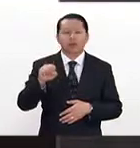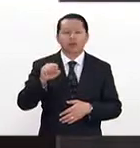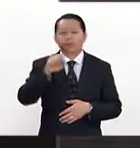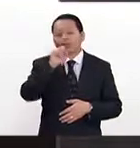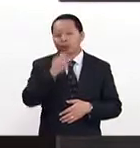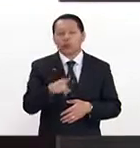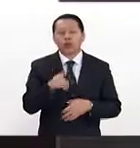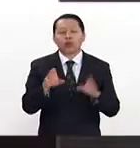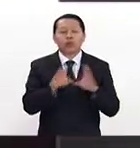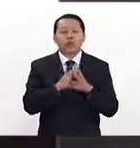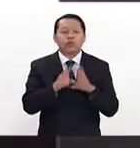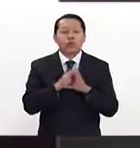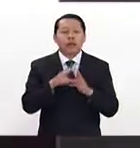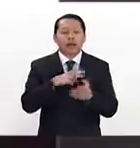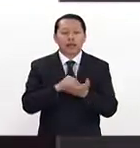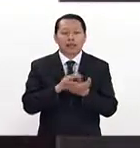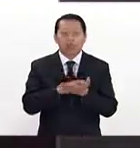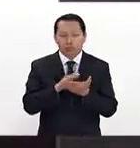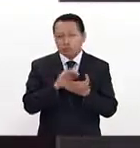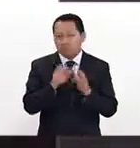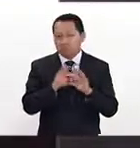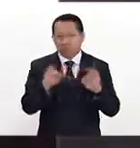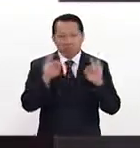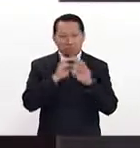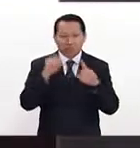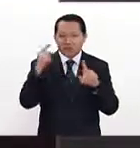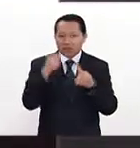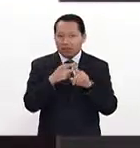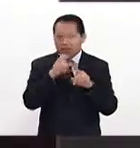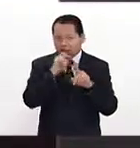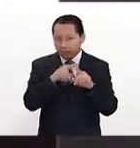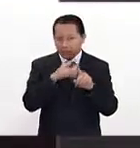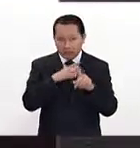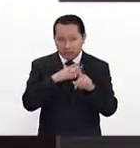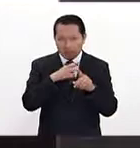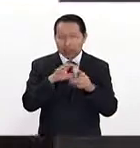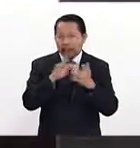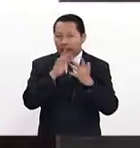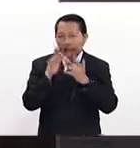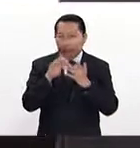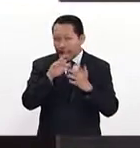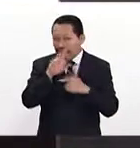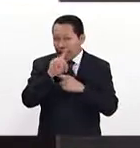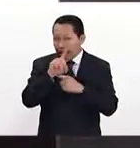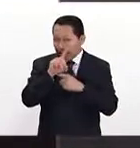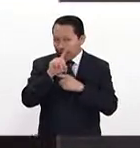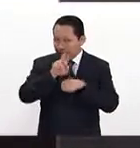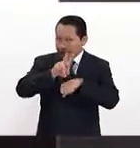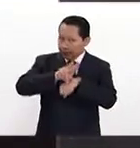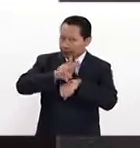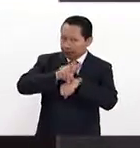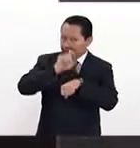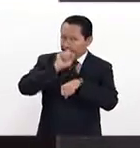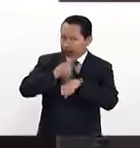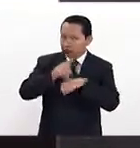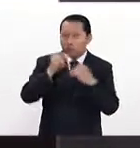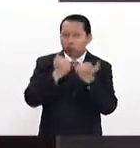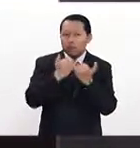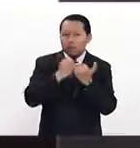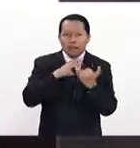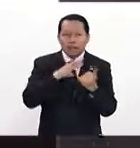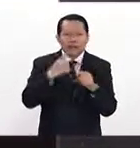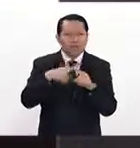lo ha puesto como una prioridad. Hay una red global de vigilancia de resistencia antimicrobiana, hay una